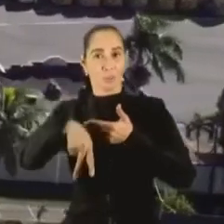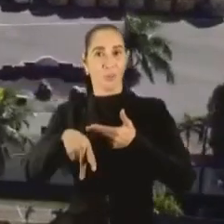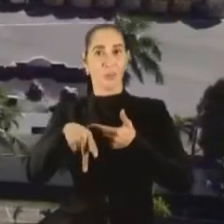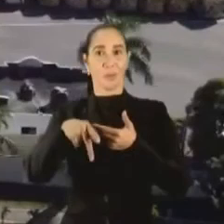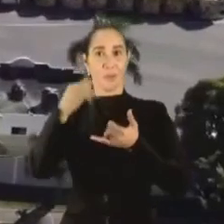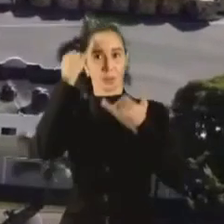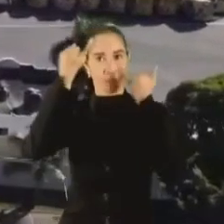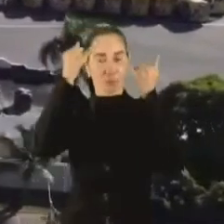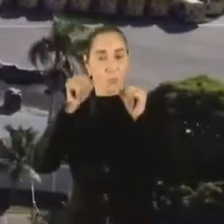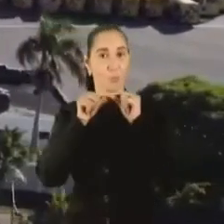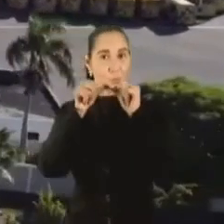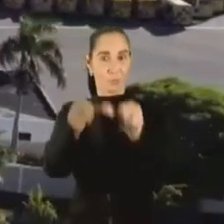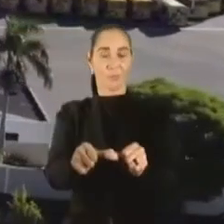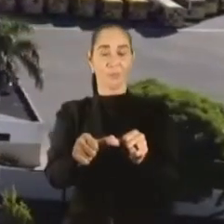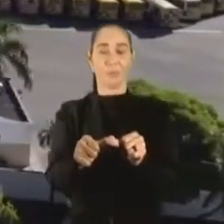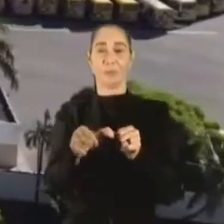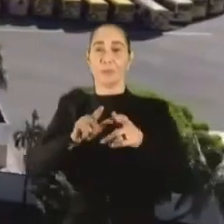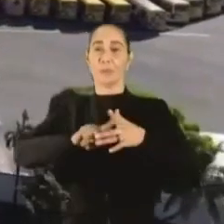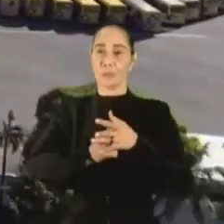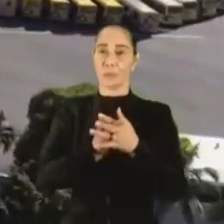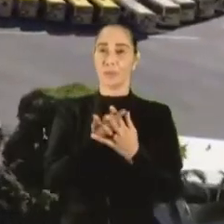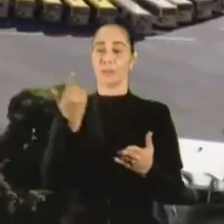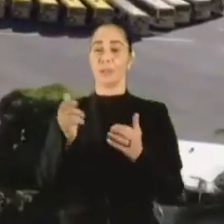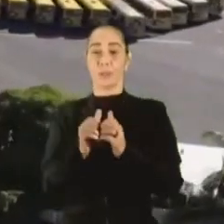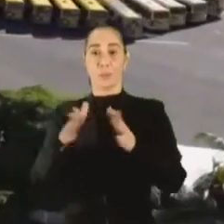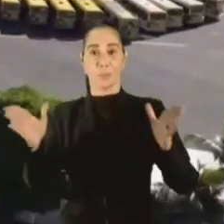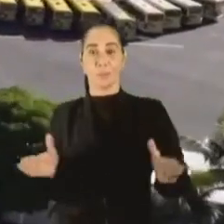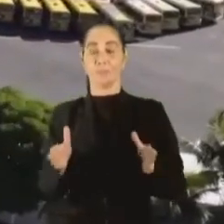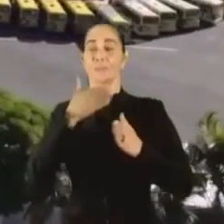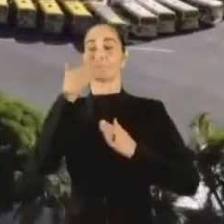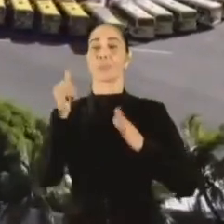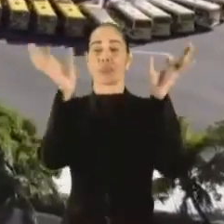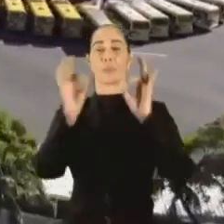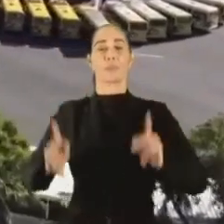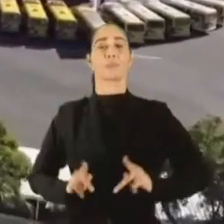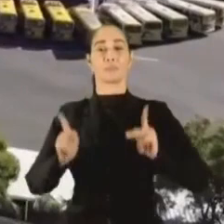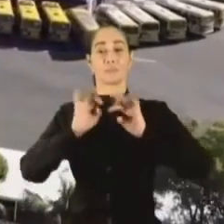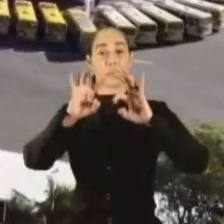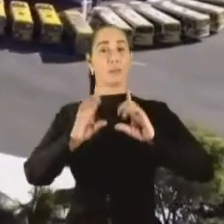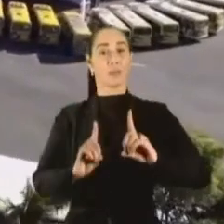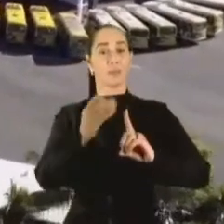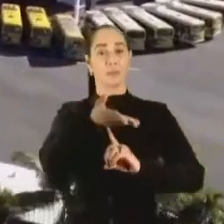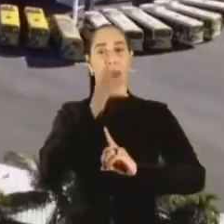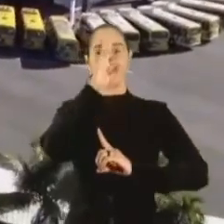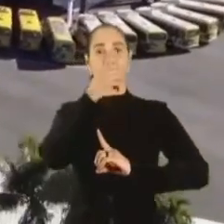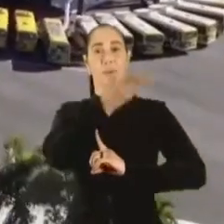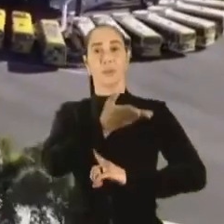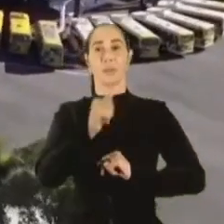continuado y hemos además ampliado para mejorar la calidad de la educación de nuestro país.